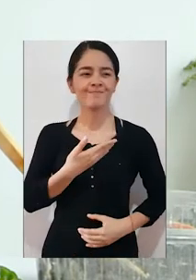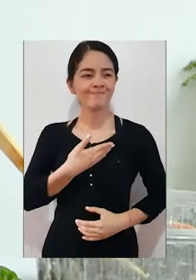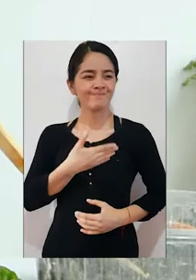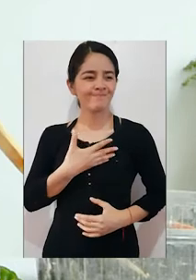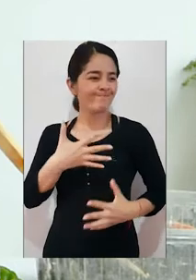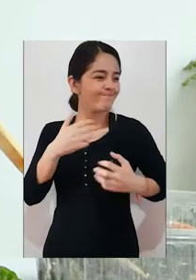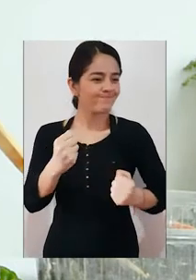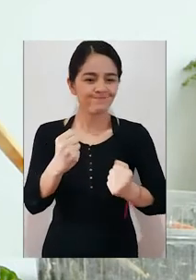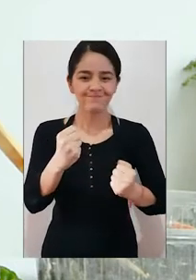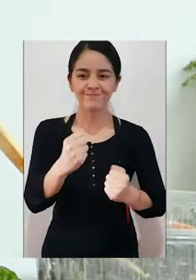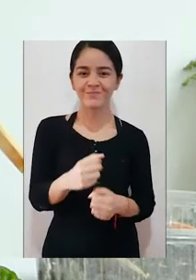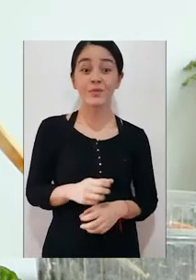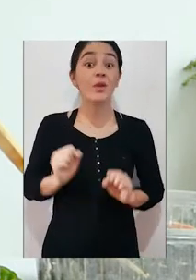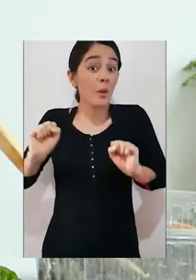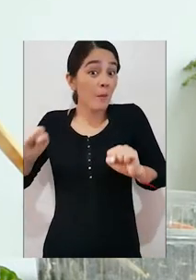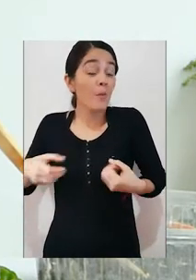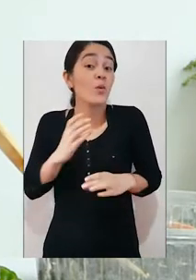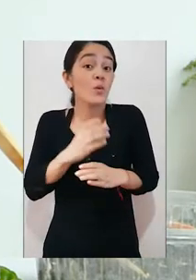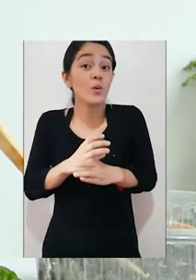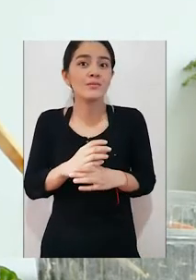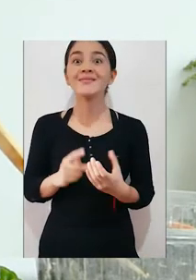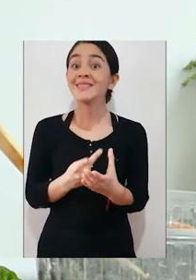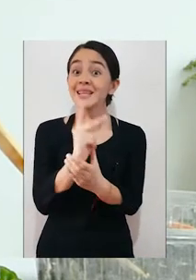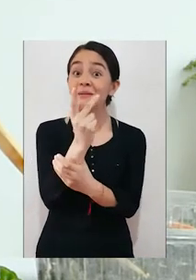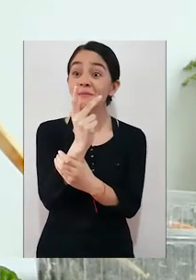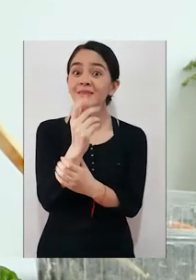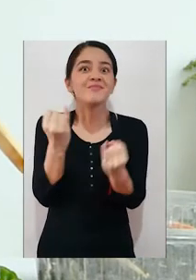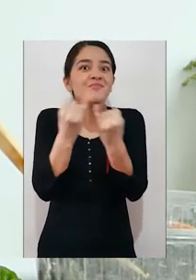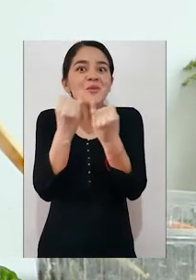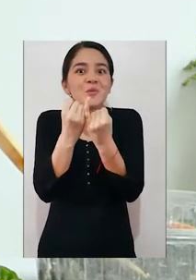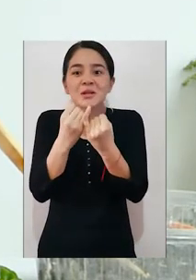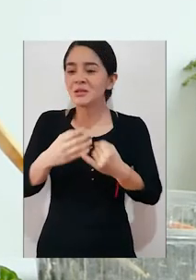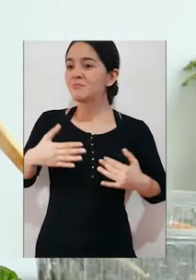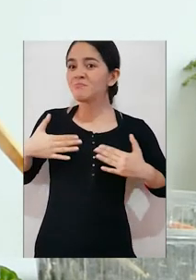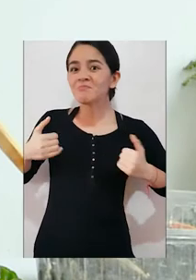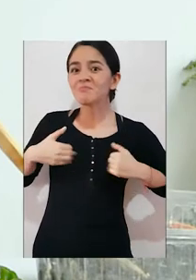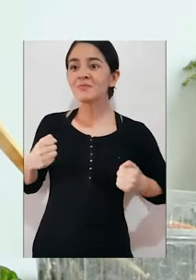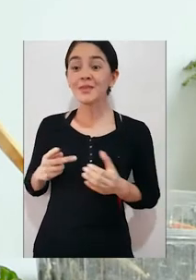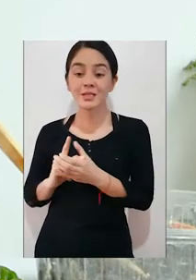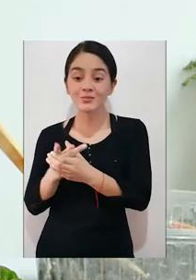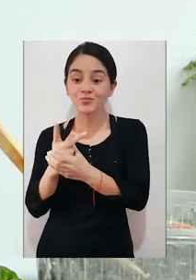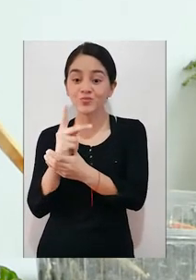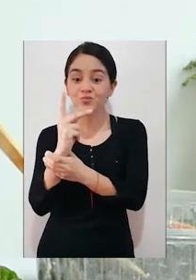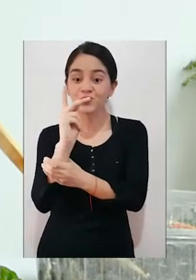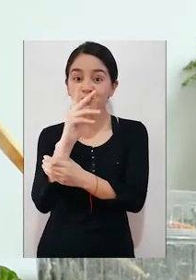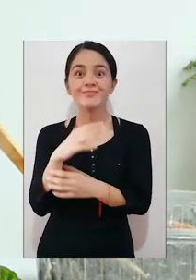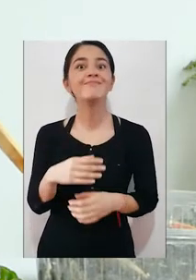de pertenencia para poder cuidarla la planta va ser como una pequeña mascota que va a ir creciendo y que nos va a ir dando frutos y